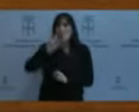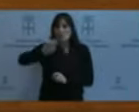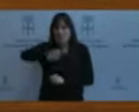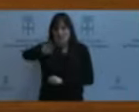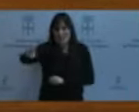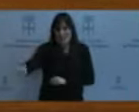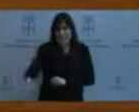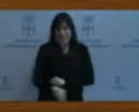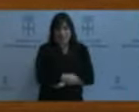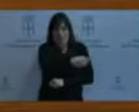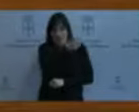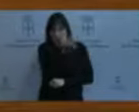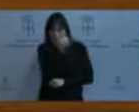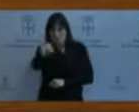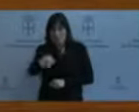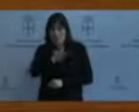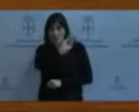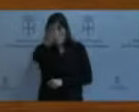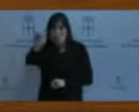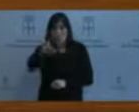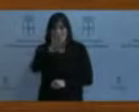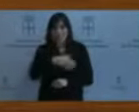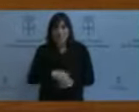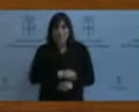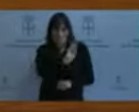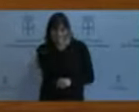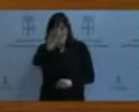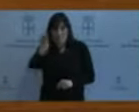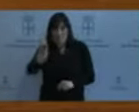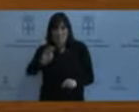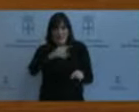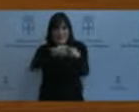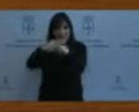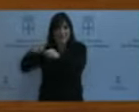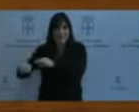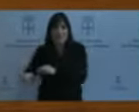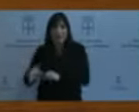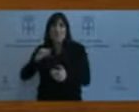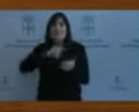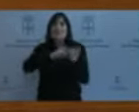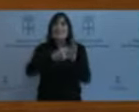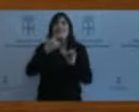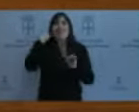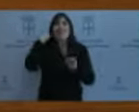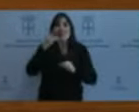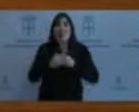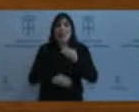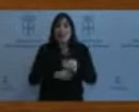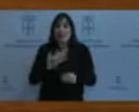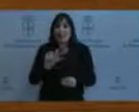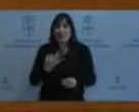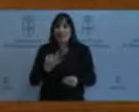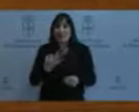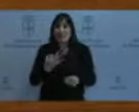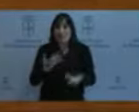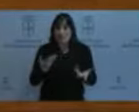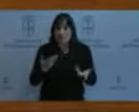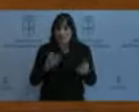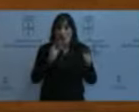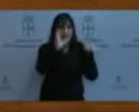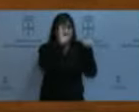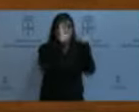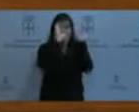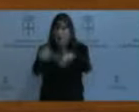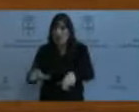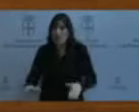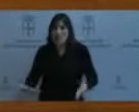se lo digan. La enorme variabilidad que hay. Y el sistema sabe lo que hace. Trata a todo el mundo por igual. Porque el sistema, uno